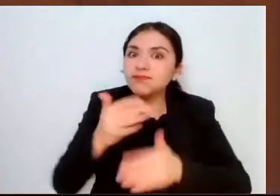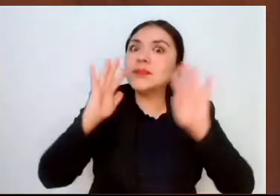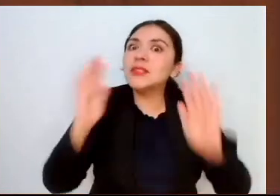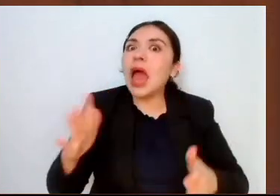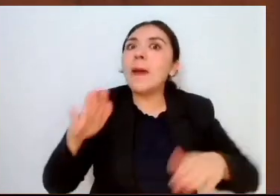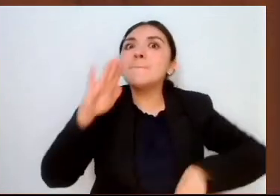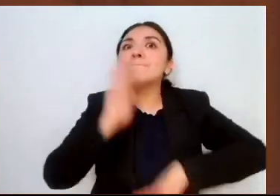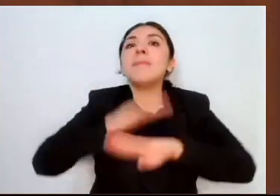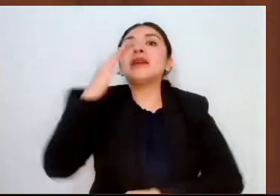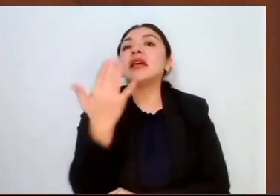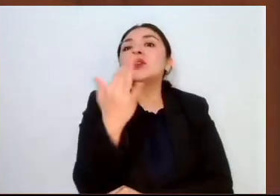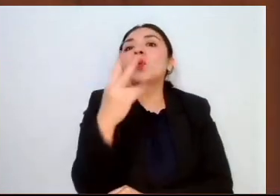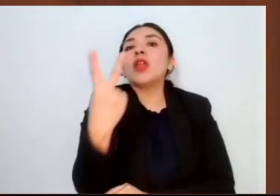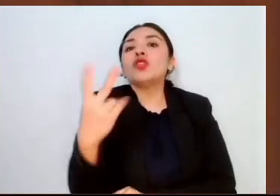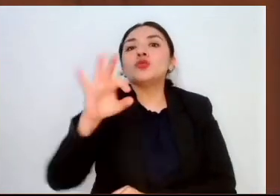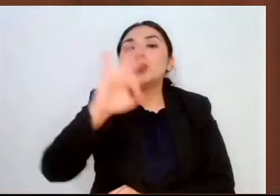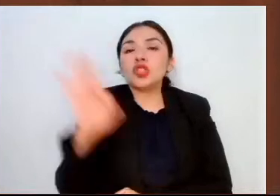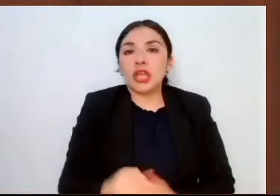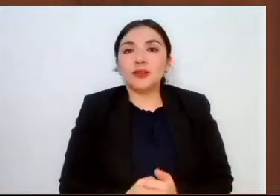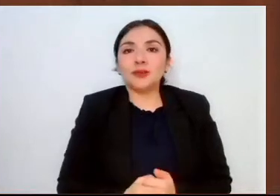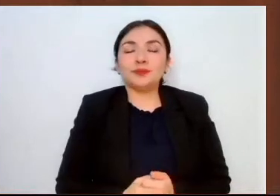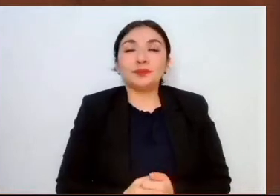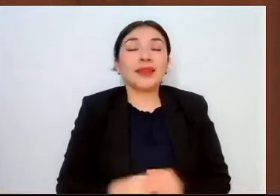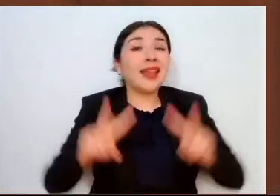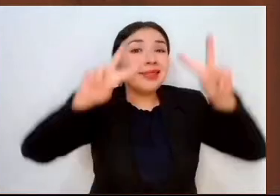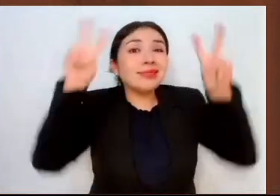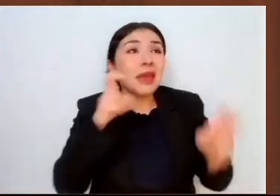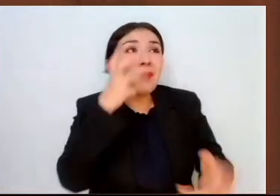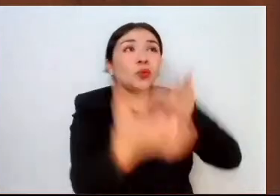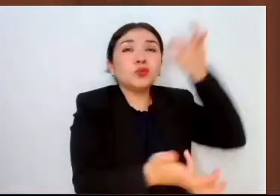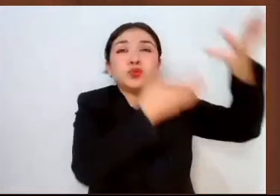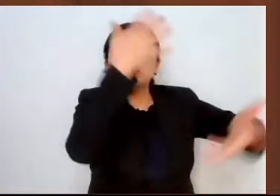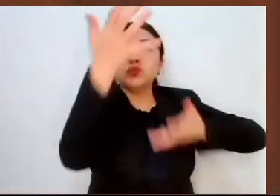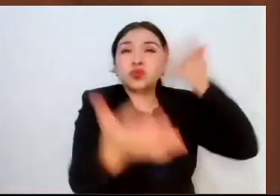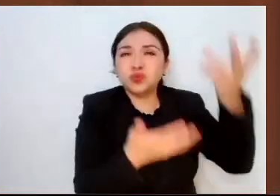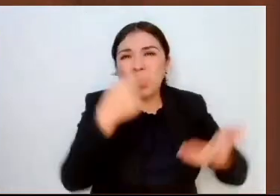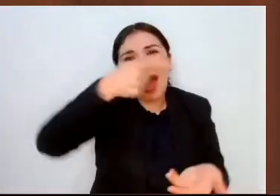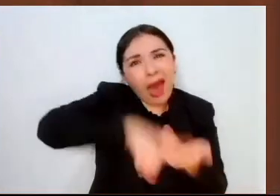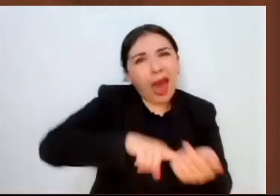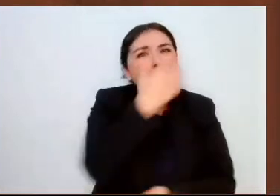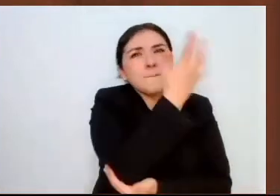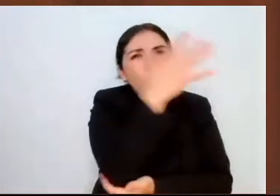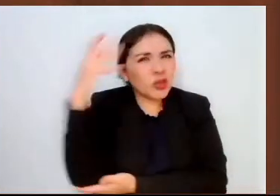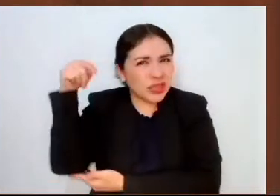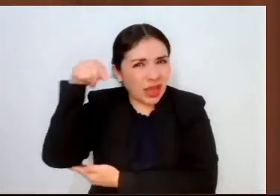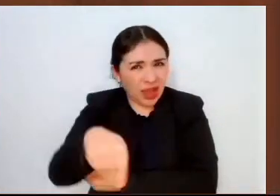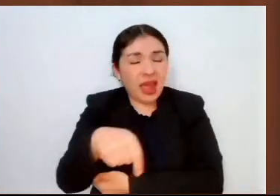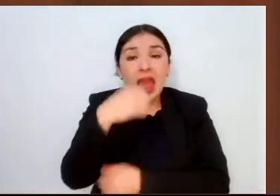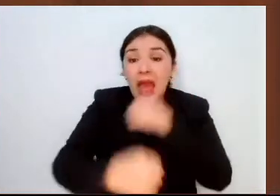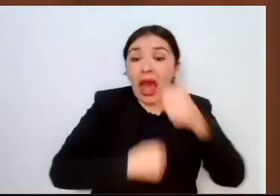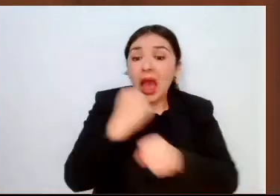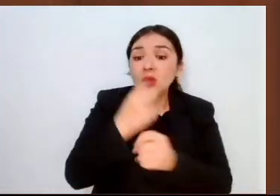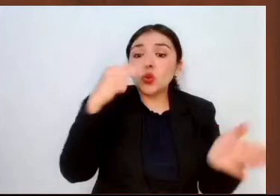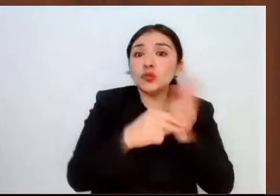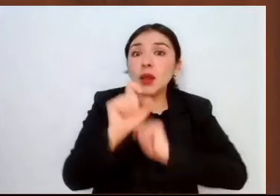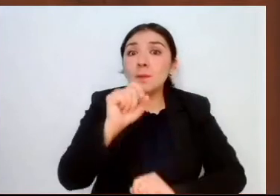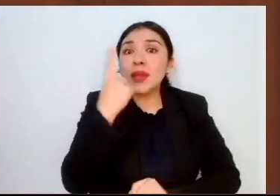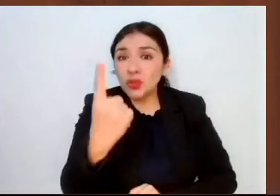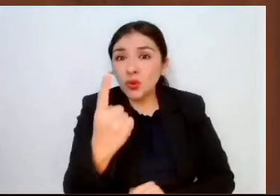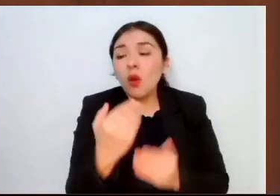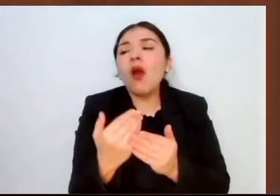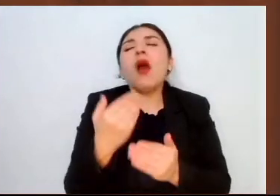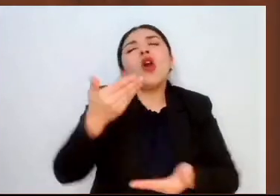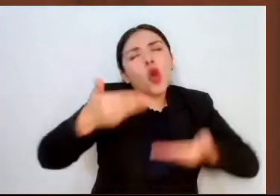por ciento. En materia de incendios forestales, en lo que va del 2021, en comparación con el año anterior,